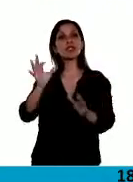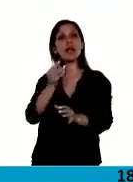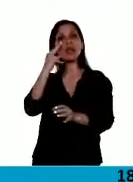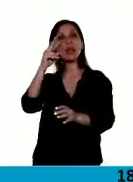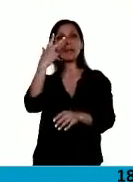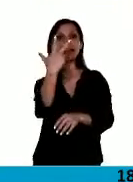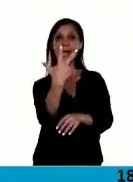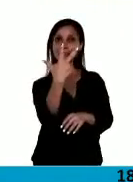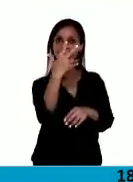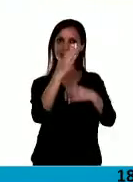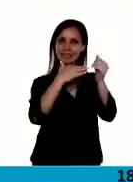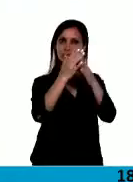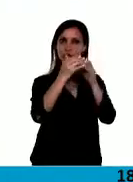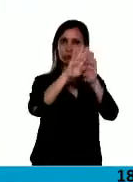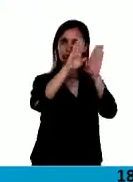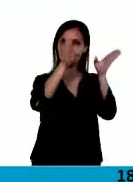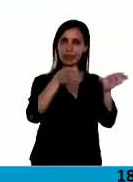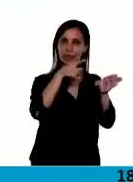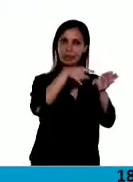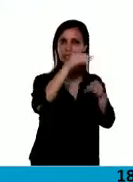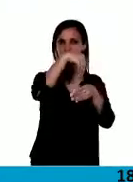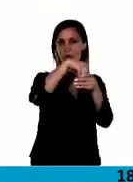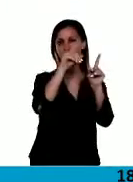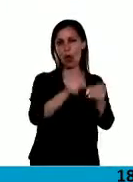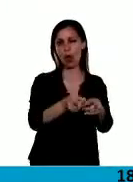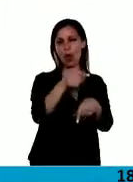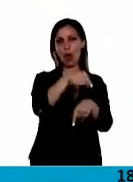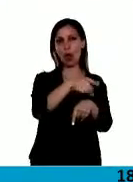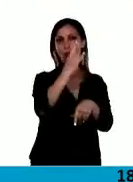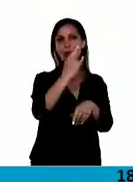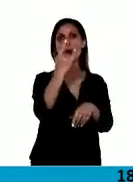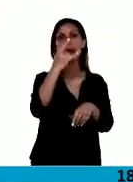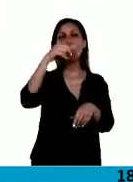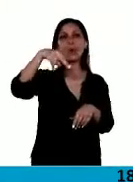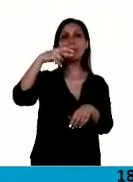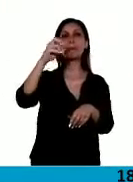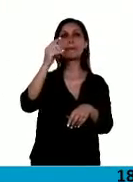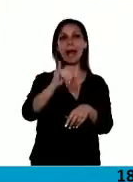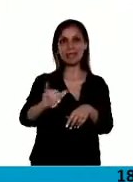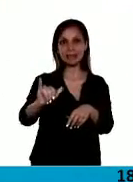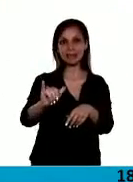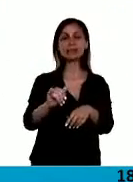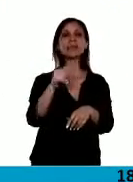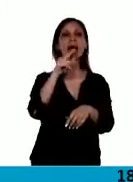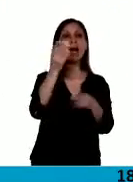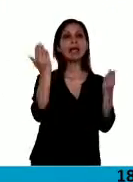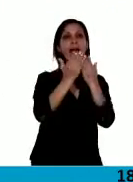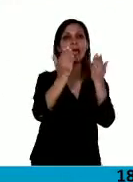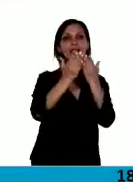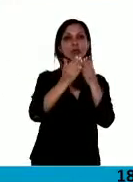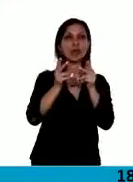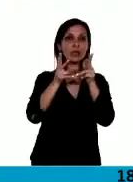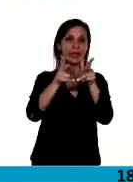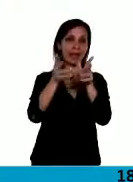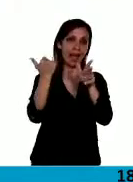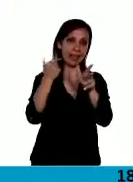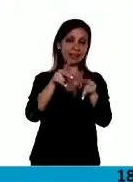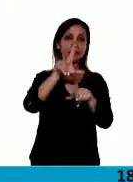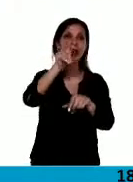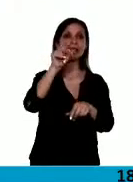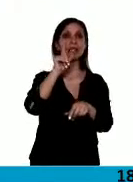construyó este edificio donde hoy funciona la Unpaz, donde estudian, como dije anteriormente, más de 30.000